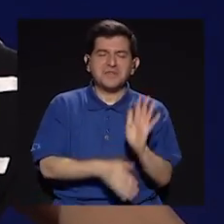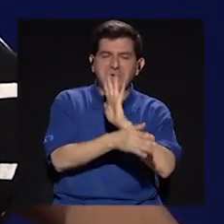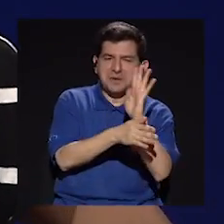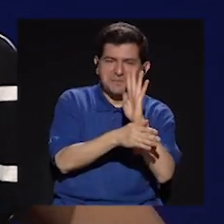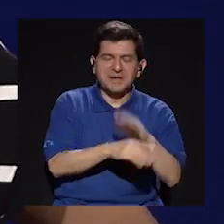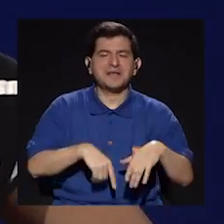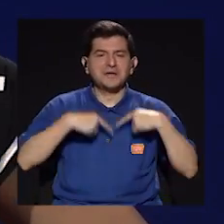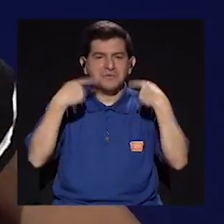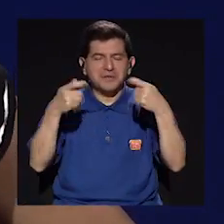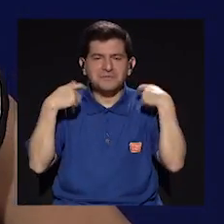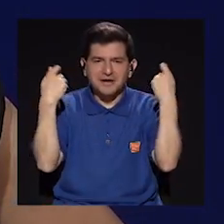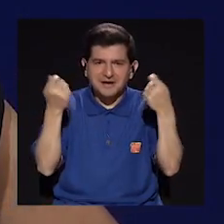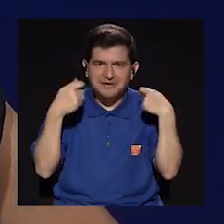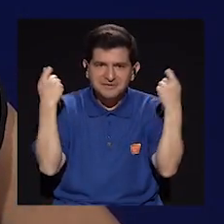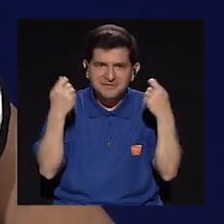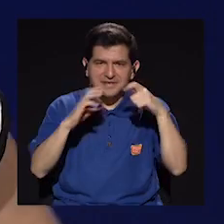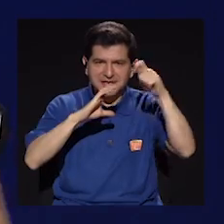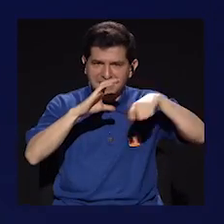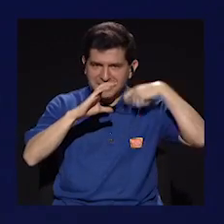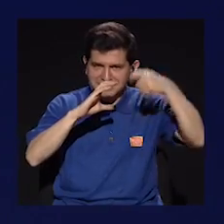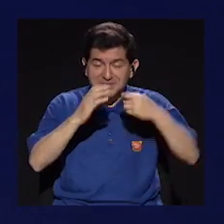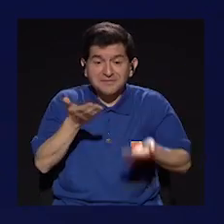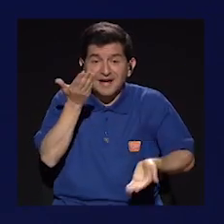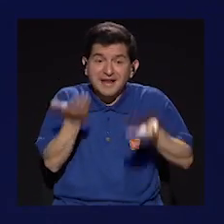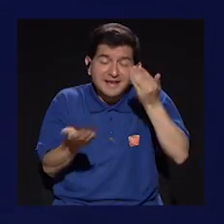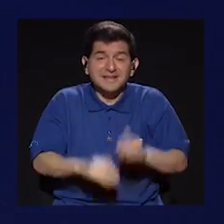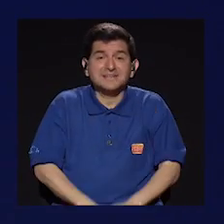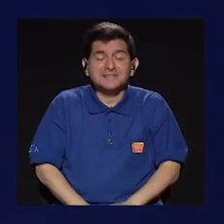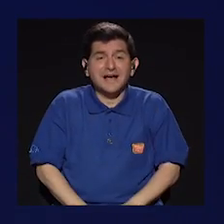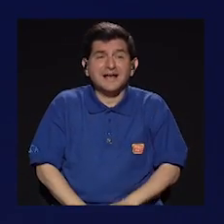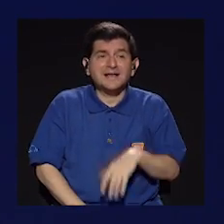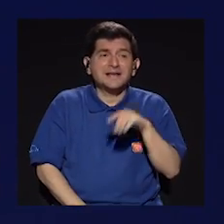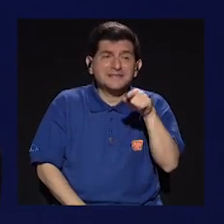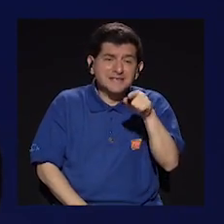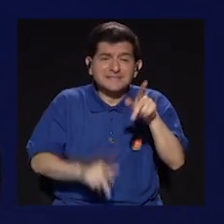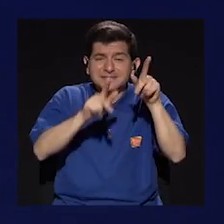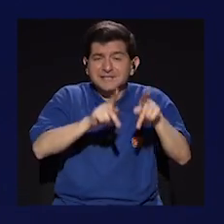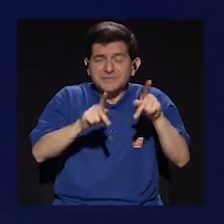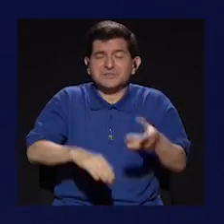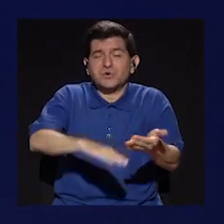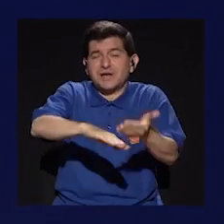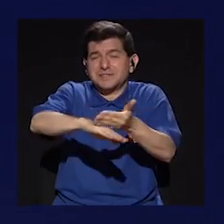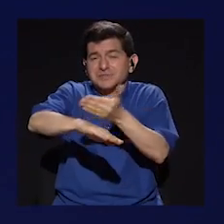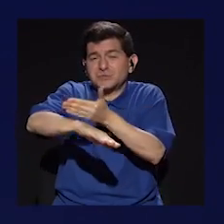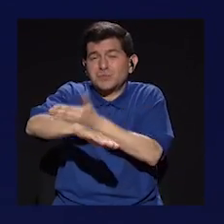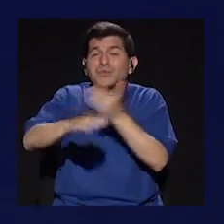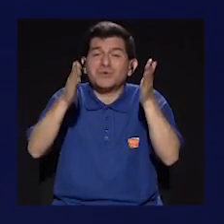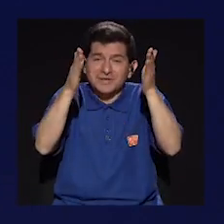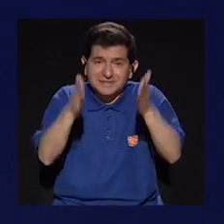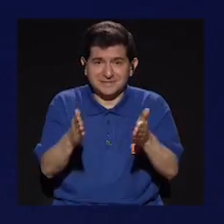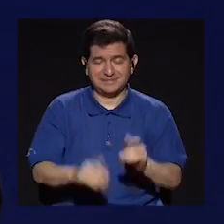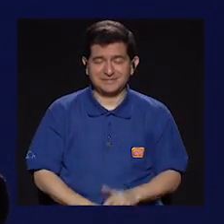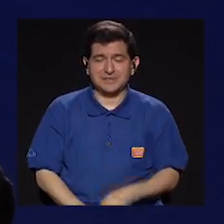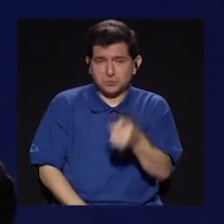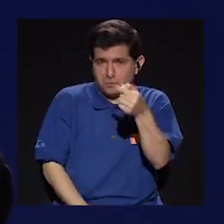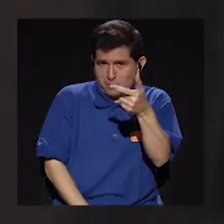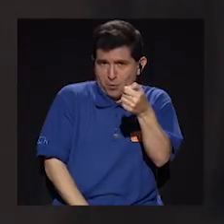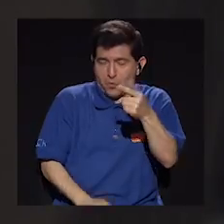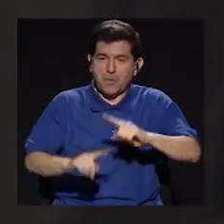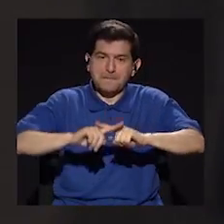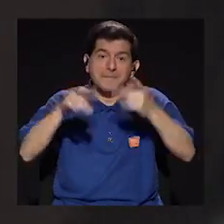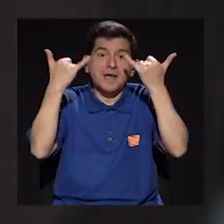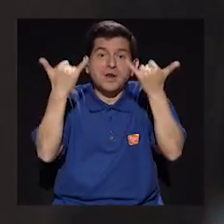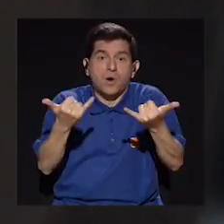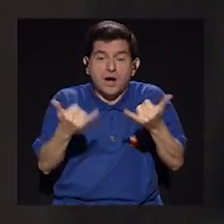películas, que va al festival de cines, de alguna manera un público un poquito más progre, digamos, pero